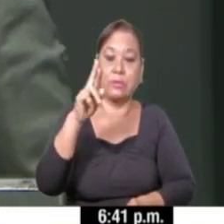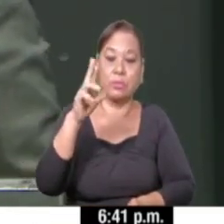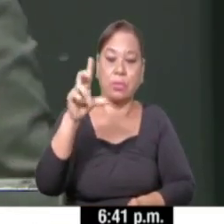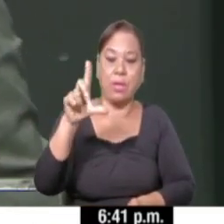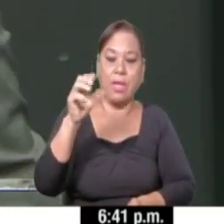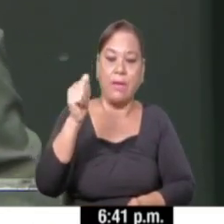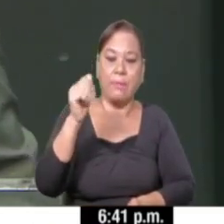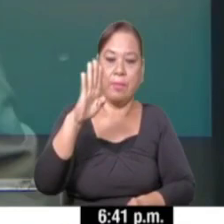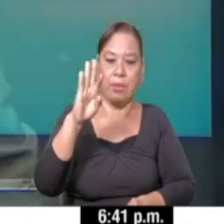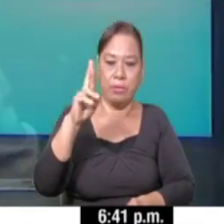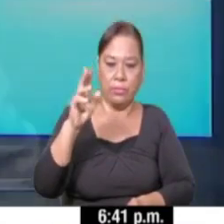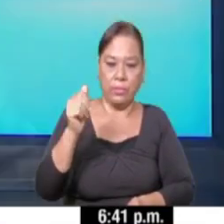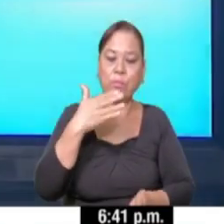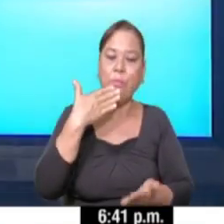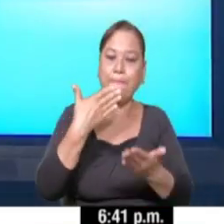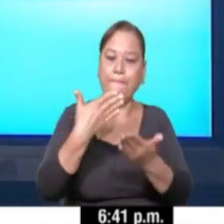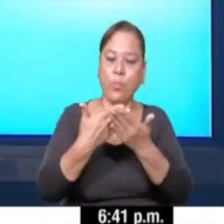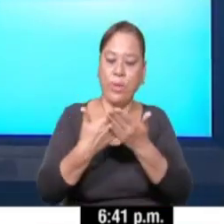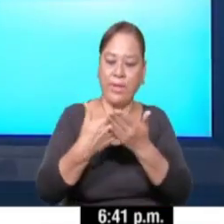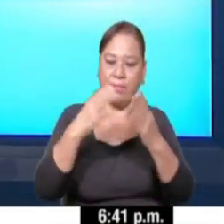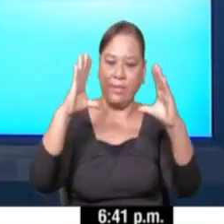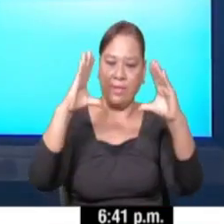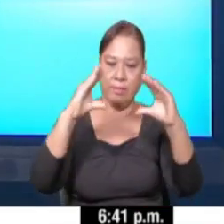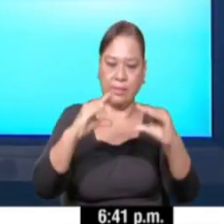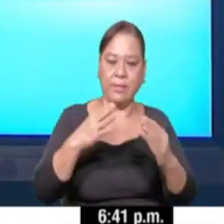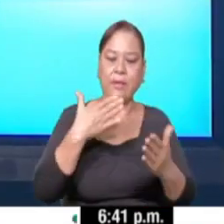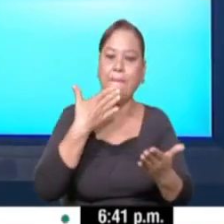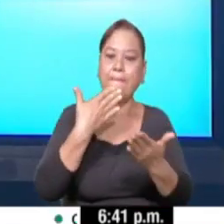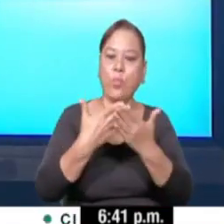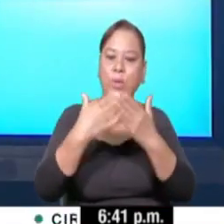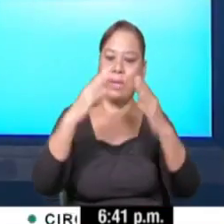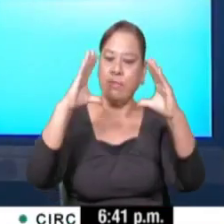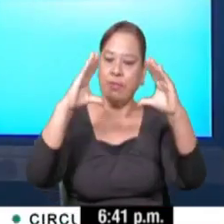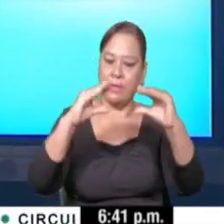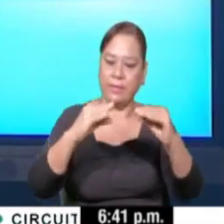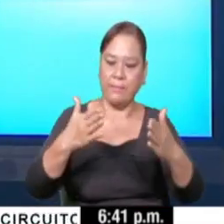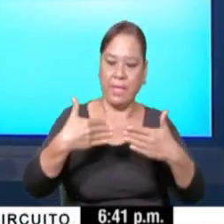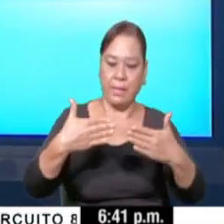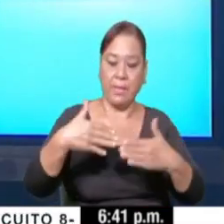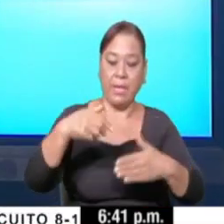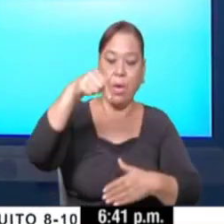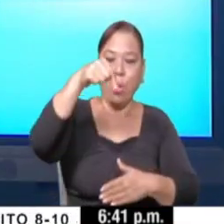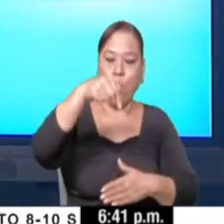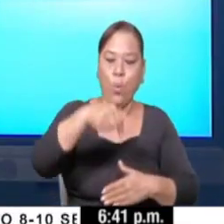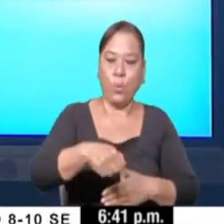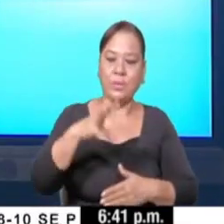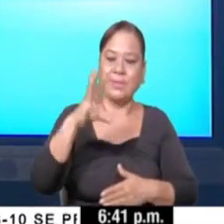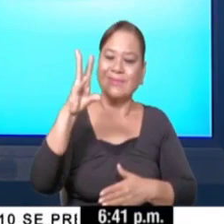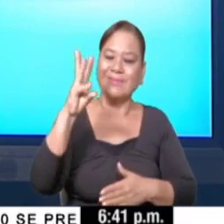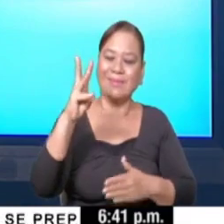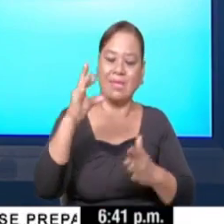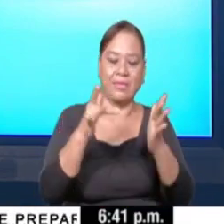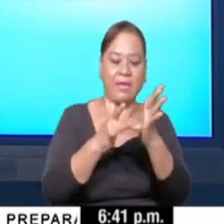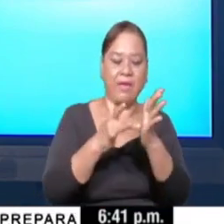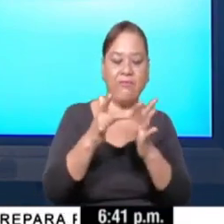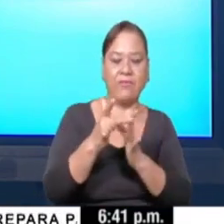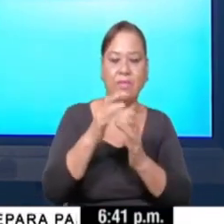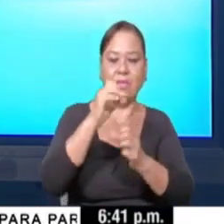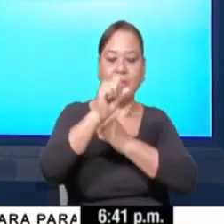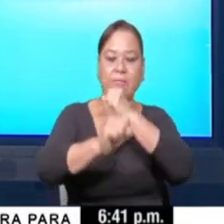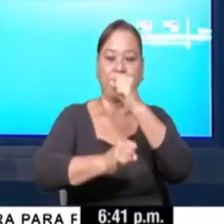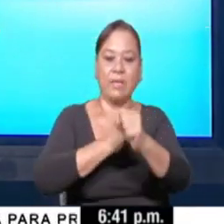Salud. Muy buenas tardes, Dr. Labrador. Buenas tardes Panamá. Para hoy, 6 de abril del año 2021,